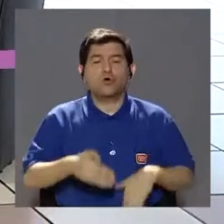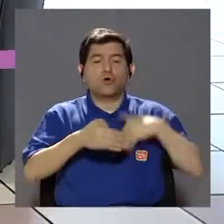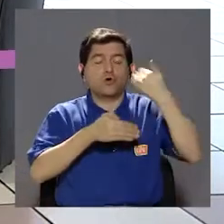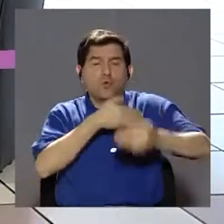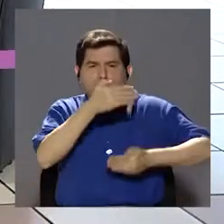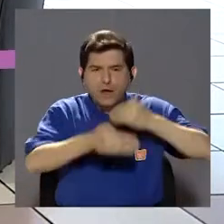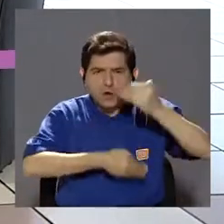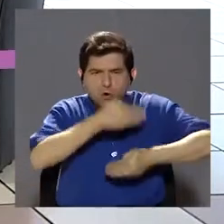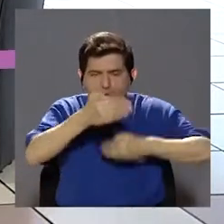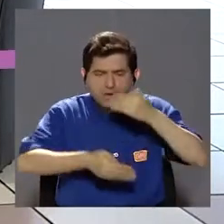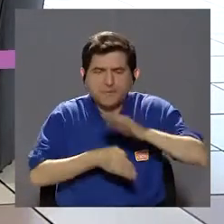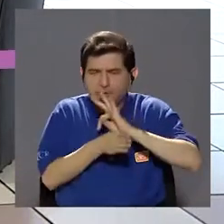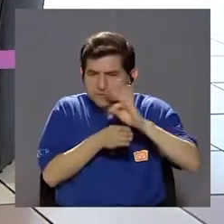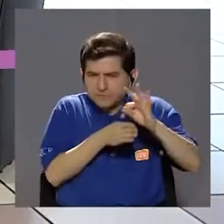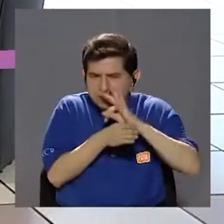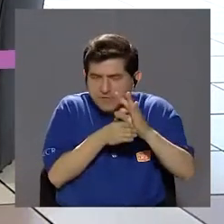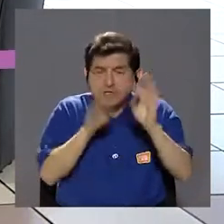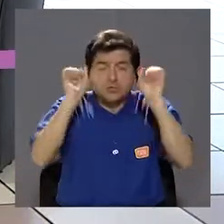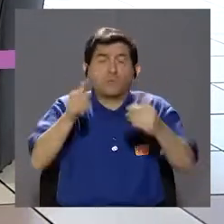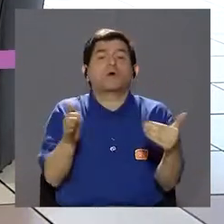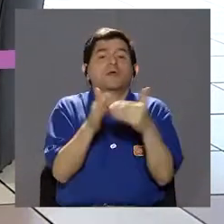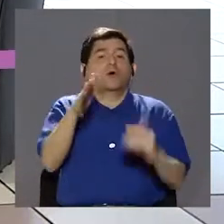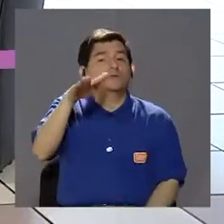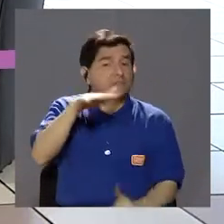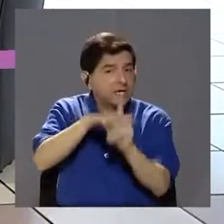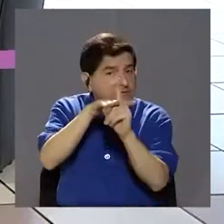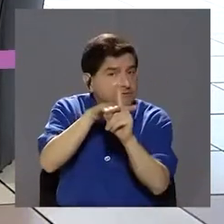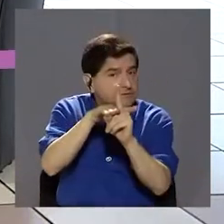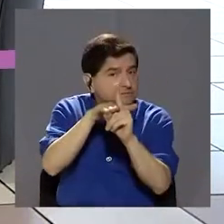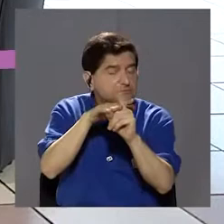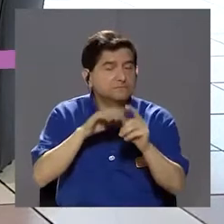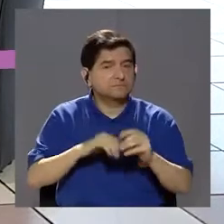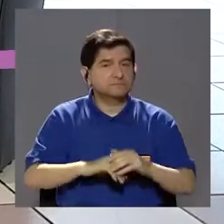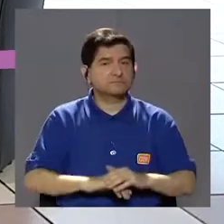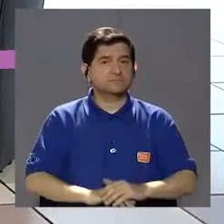espolón después de un proceso terapéutico puede volver?